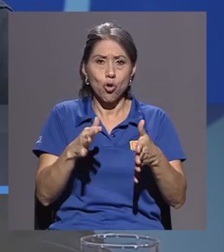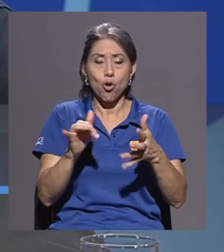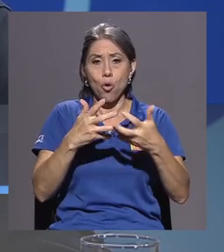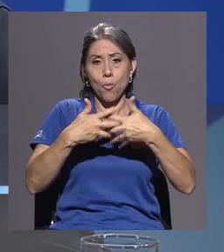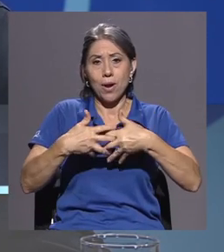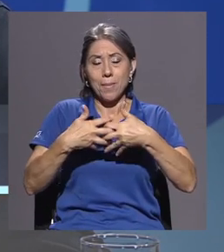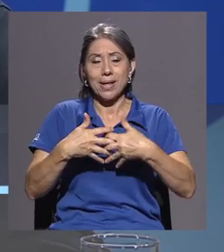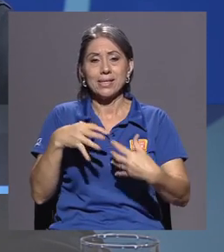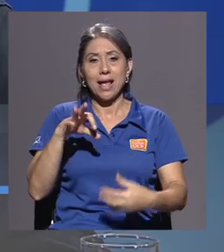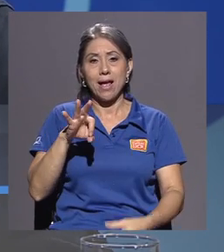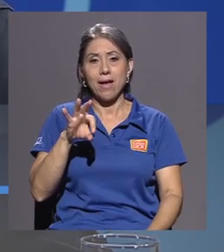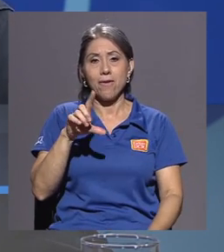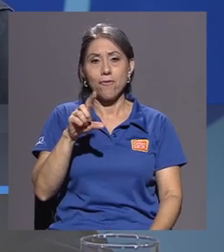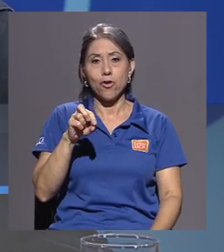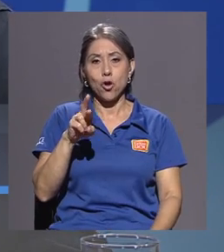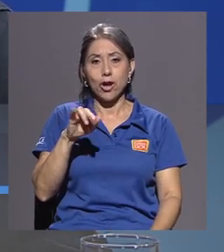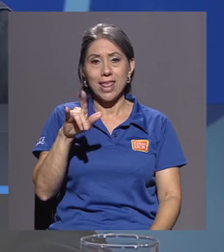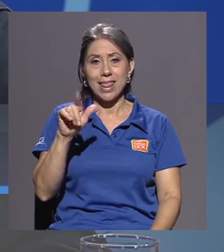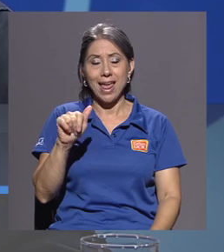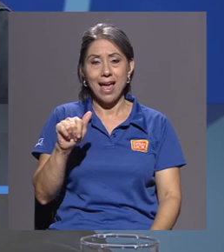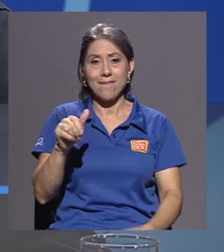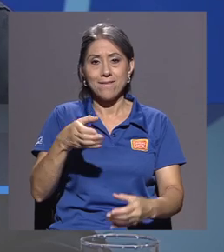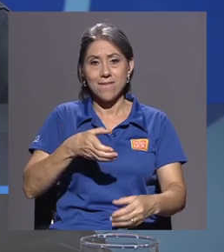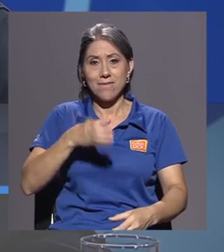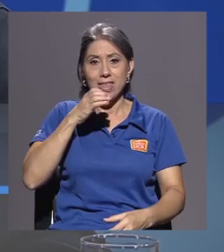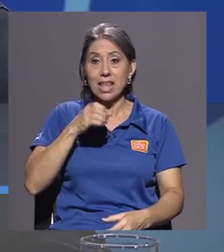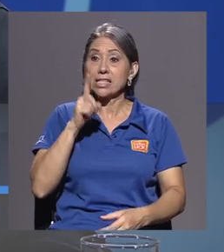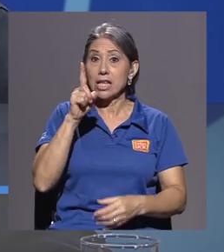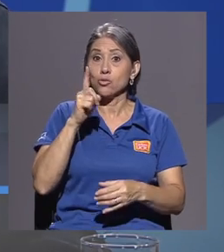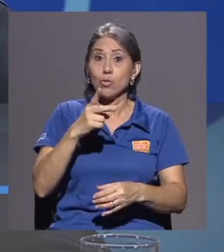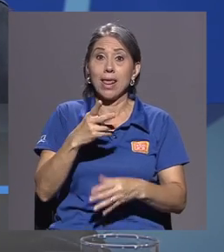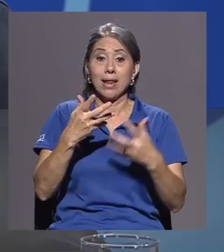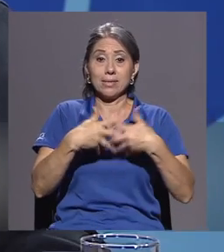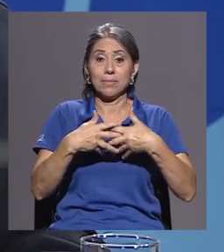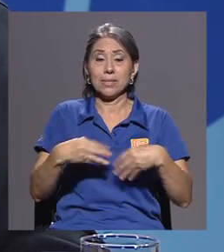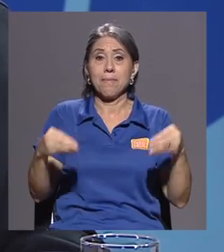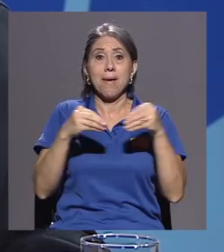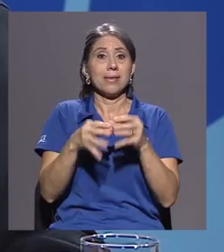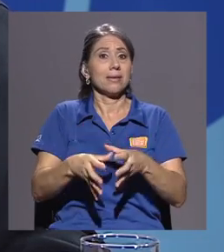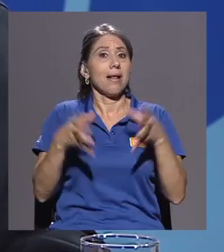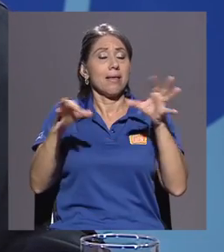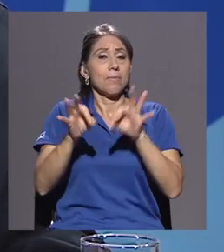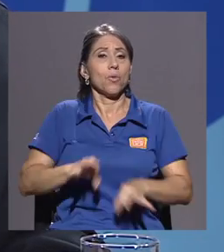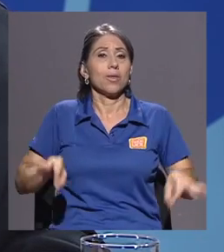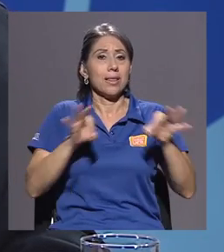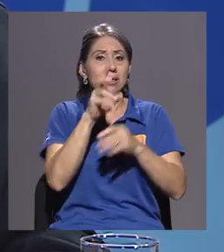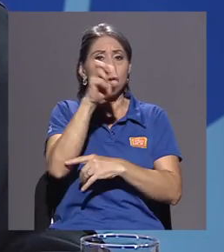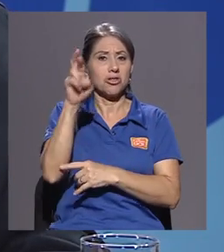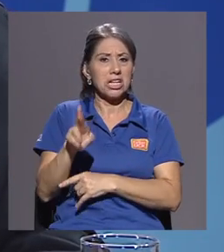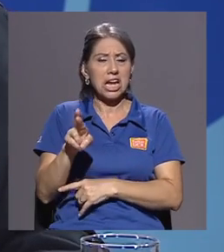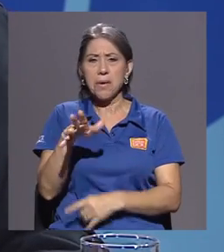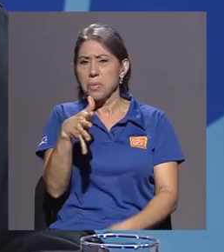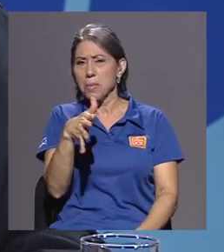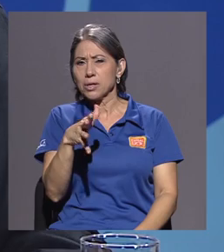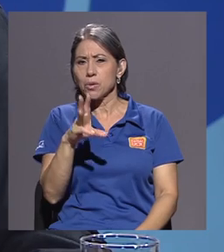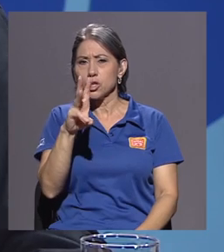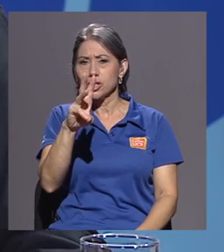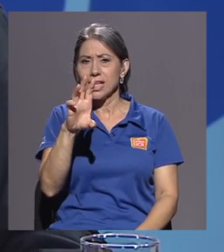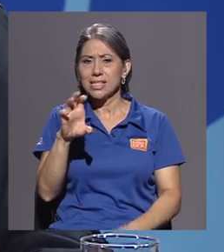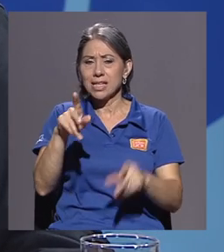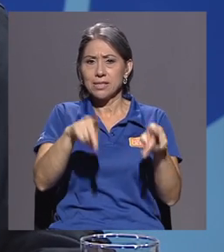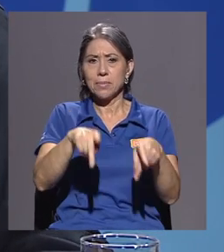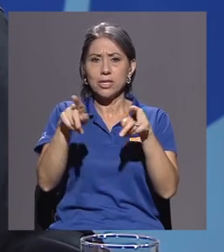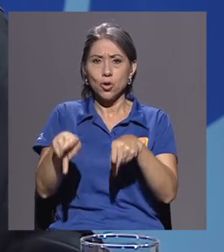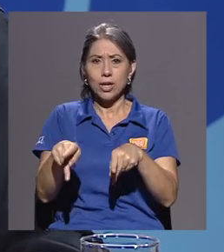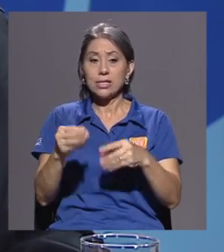empresa Florida Bebidas, al ser uno de los empleadores más importantes de Costa Rica. Son 600 personas aproximadamente, muchos de